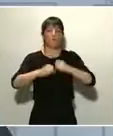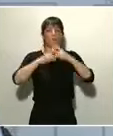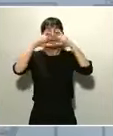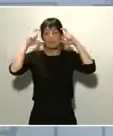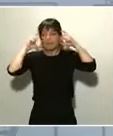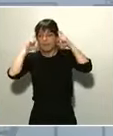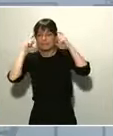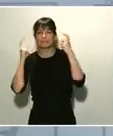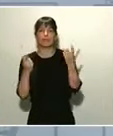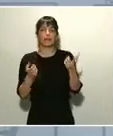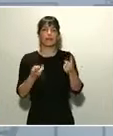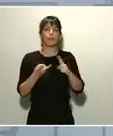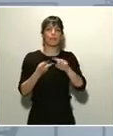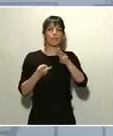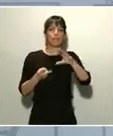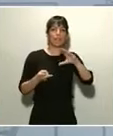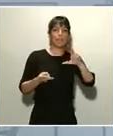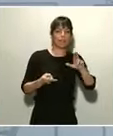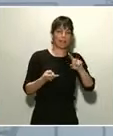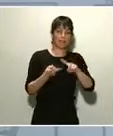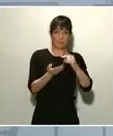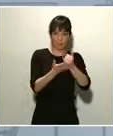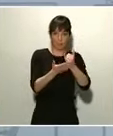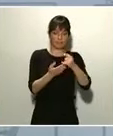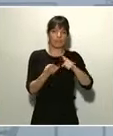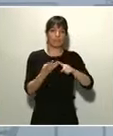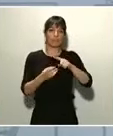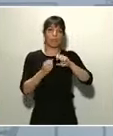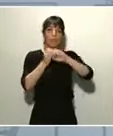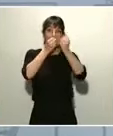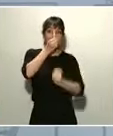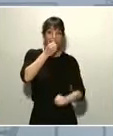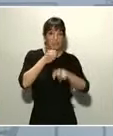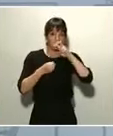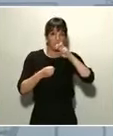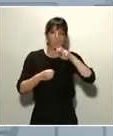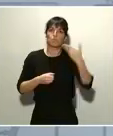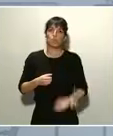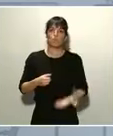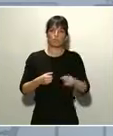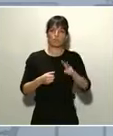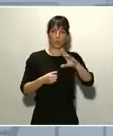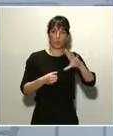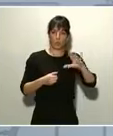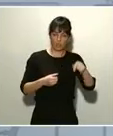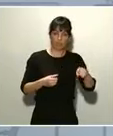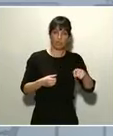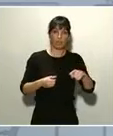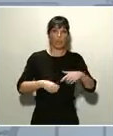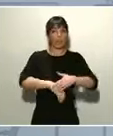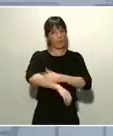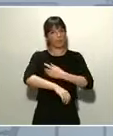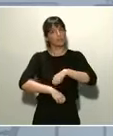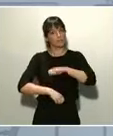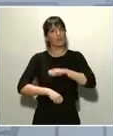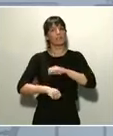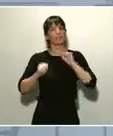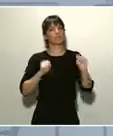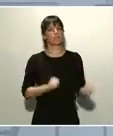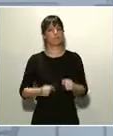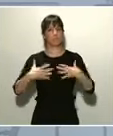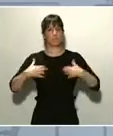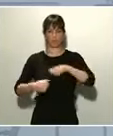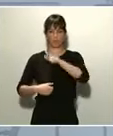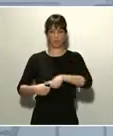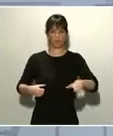PCR, respiradores, que son muy importantes en las UCIs. Nosotros, el Gobierno de España, estamos defendiendo la salud de nuestros ciudadanos y estamos haciendo